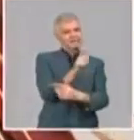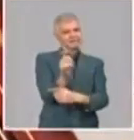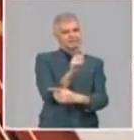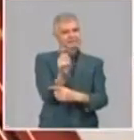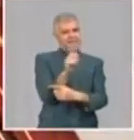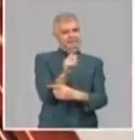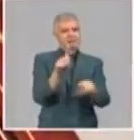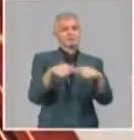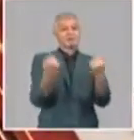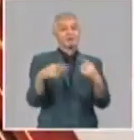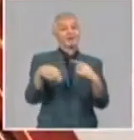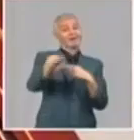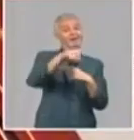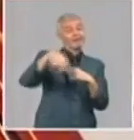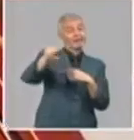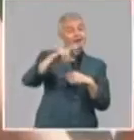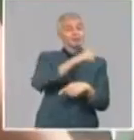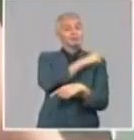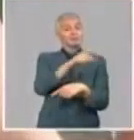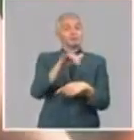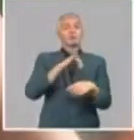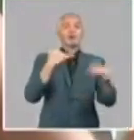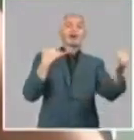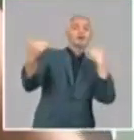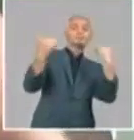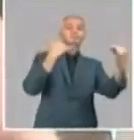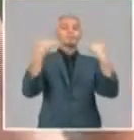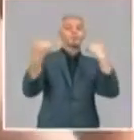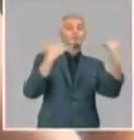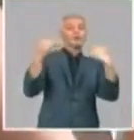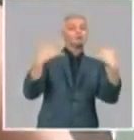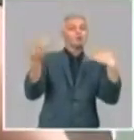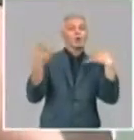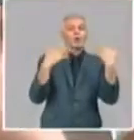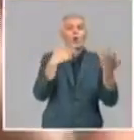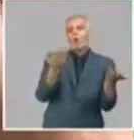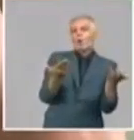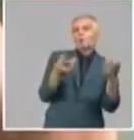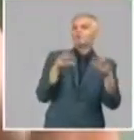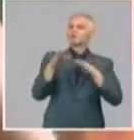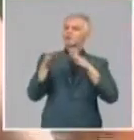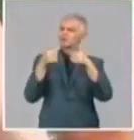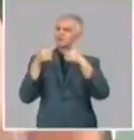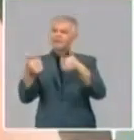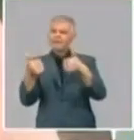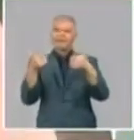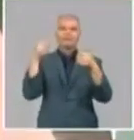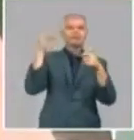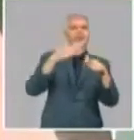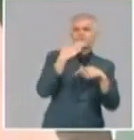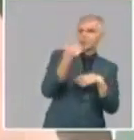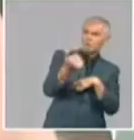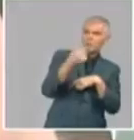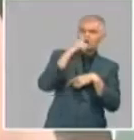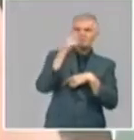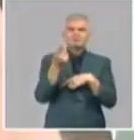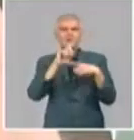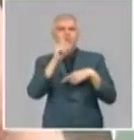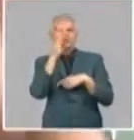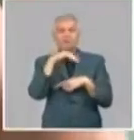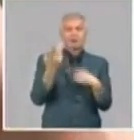van a tener a nosotros también en comunicación de cómo está funcionando, si sirve, si no sirve, si a ellos también les ha servido. Porque